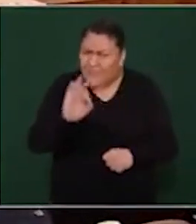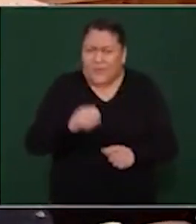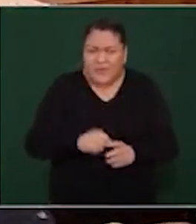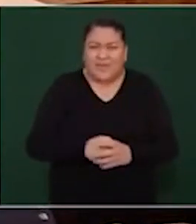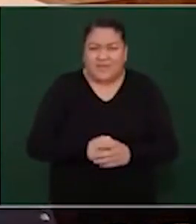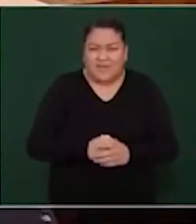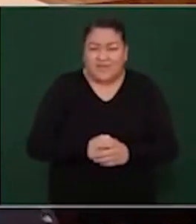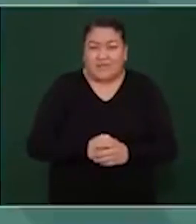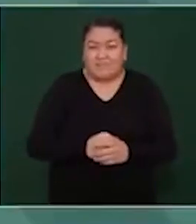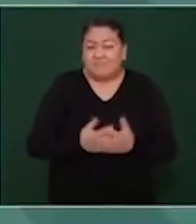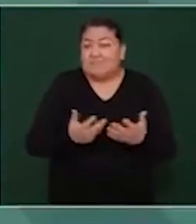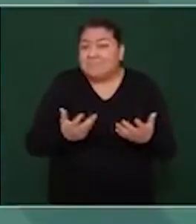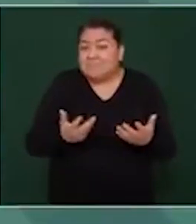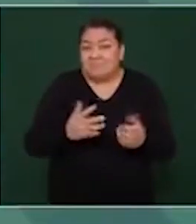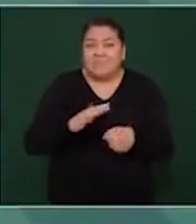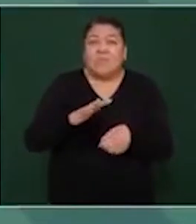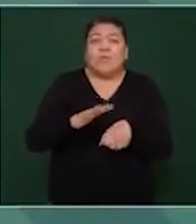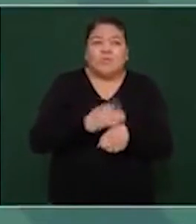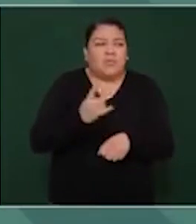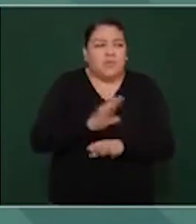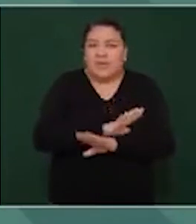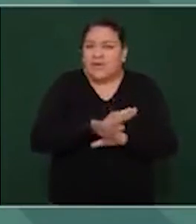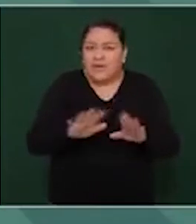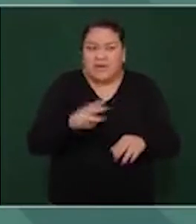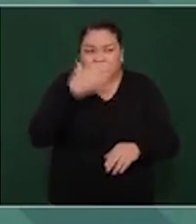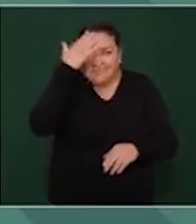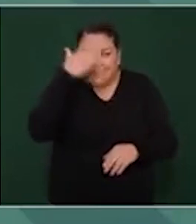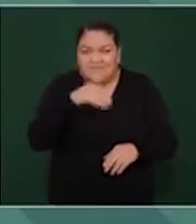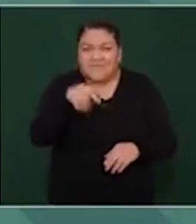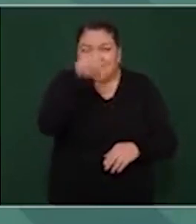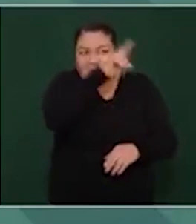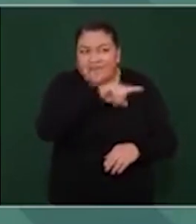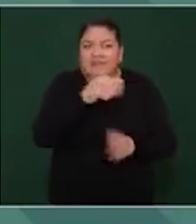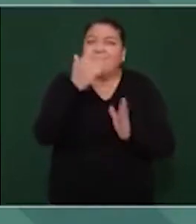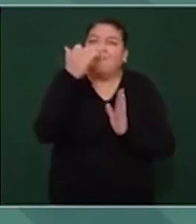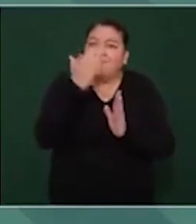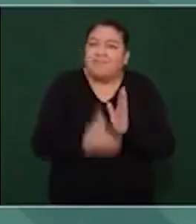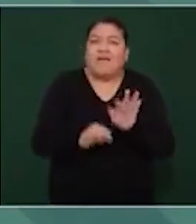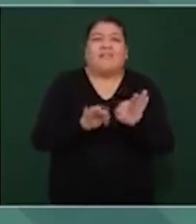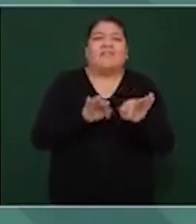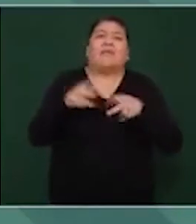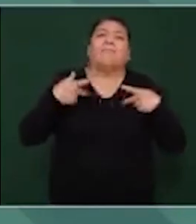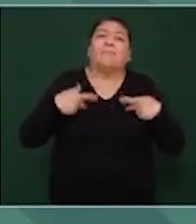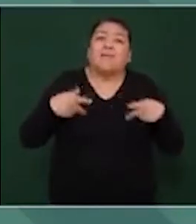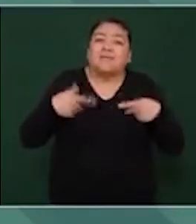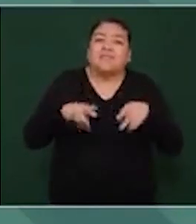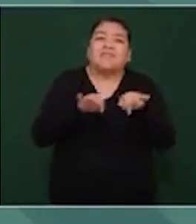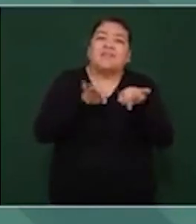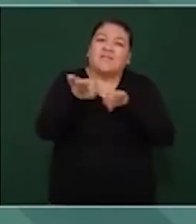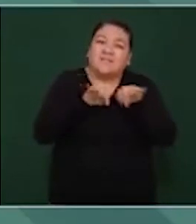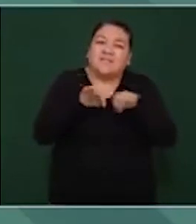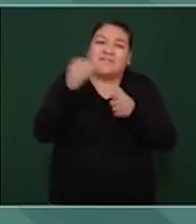porque es un hecho de que no tienen fuerza de trabajo.